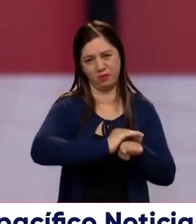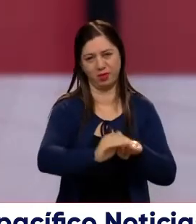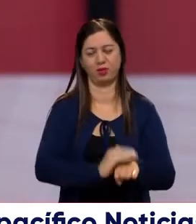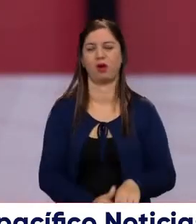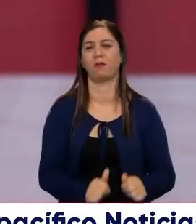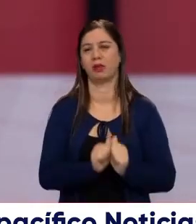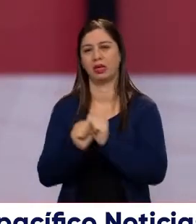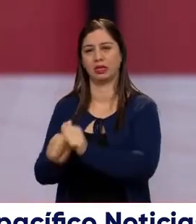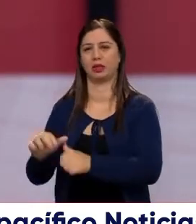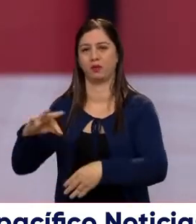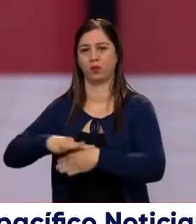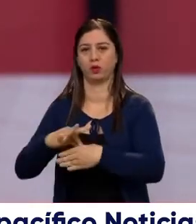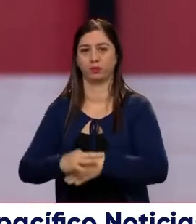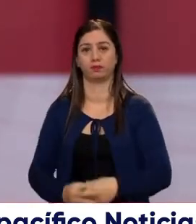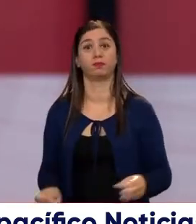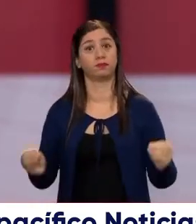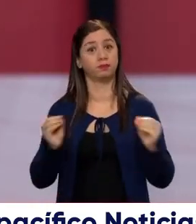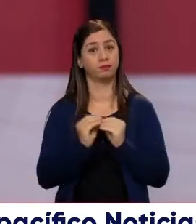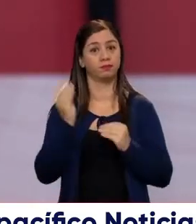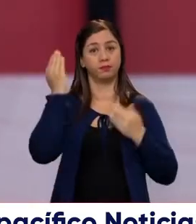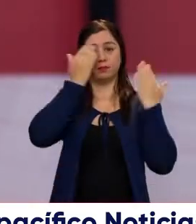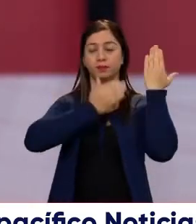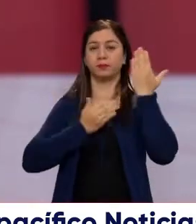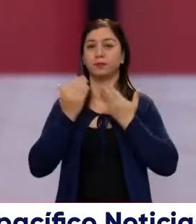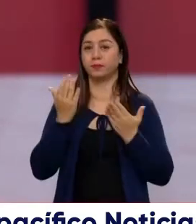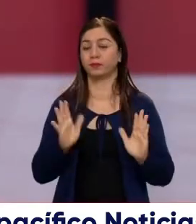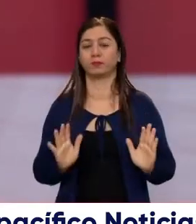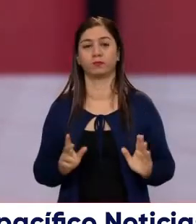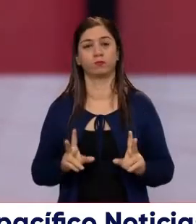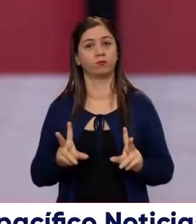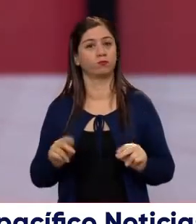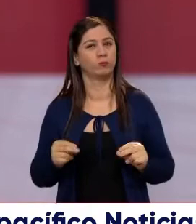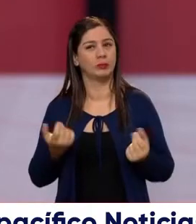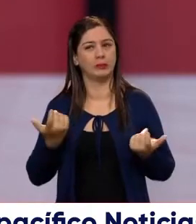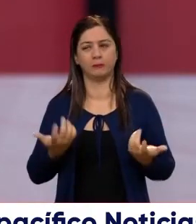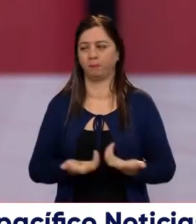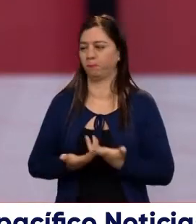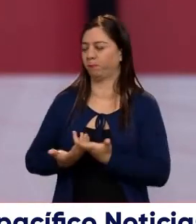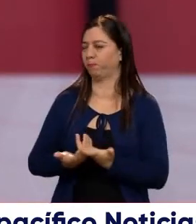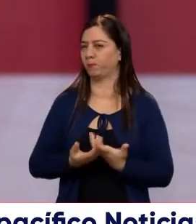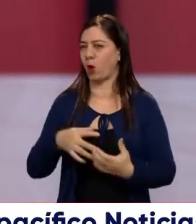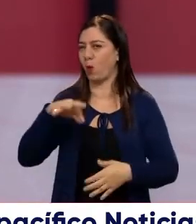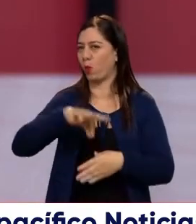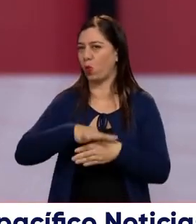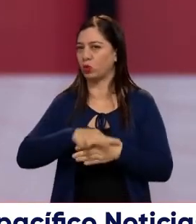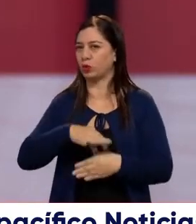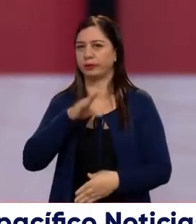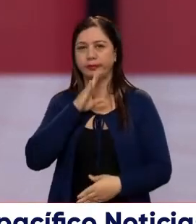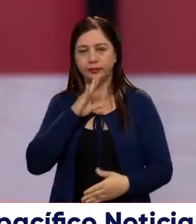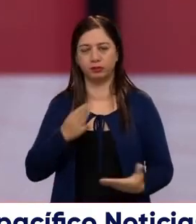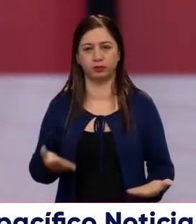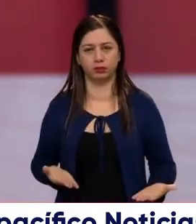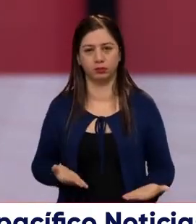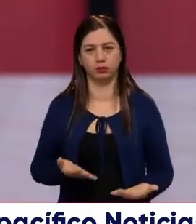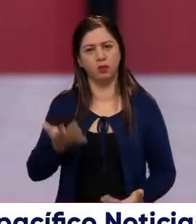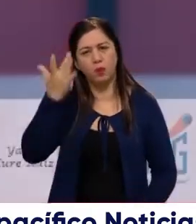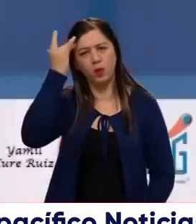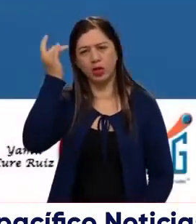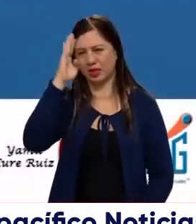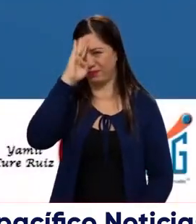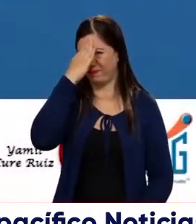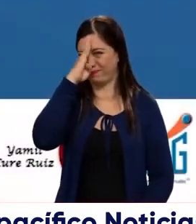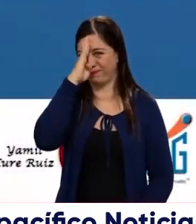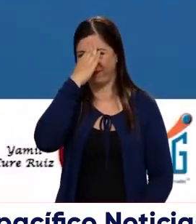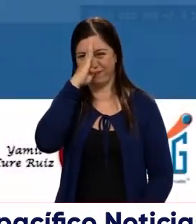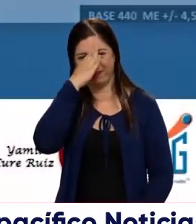vamos a revisar la otra cara de la moneda, ya estamos hablando de eso, los que no tienen claro aún su voto, ¿por qué está indeciso para